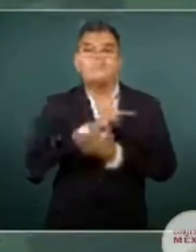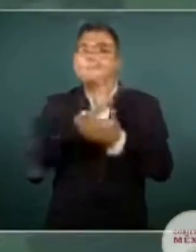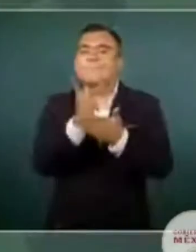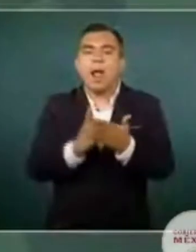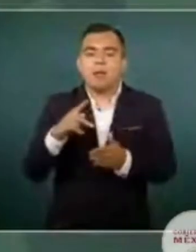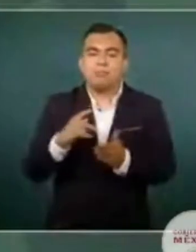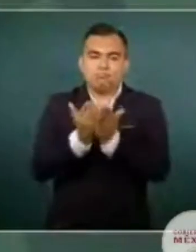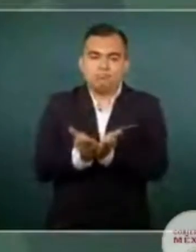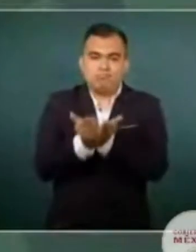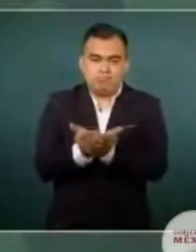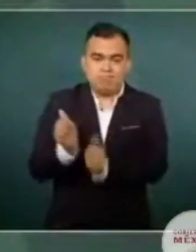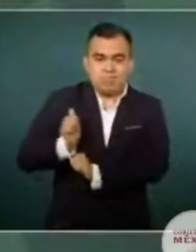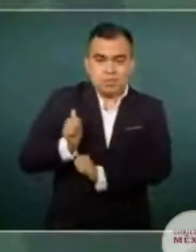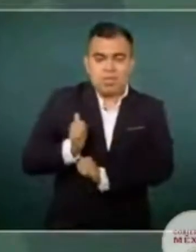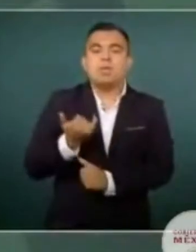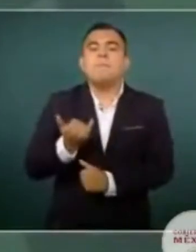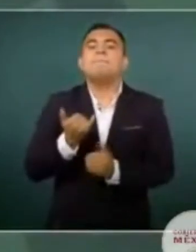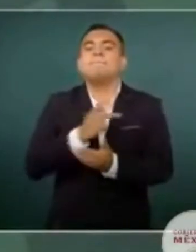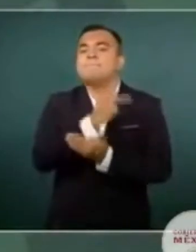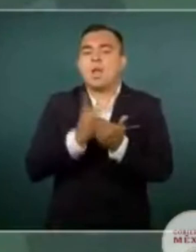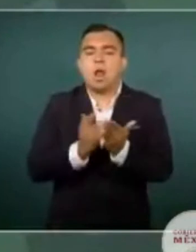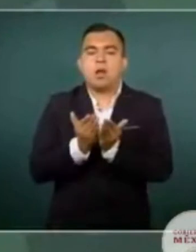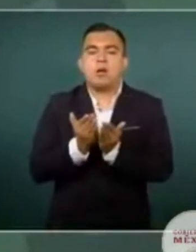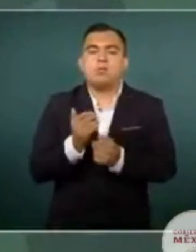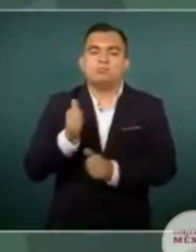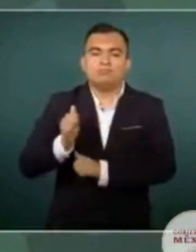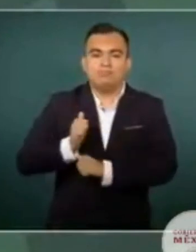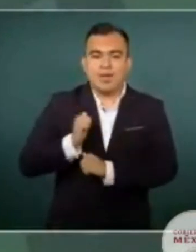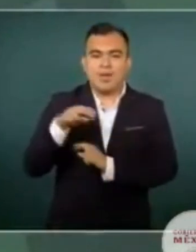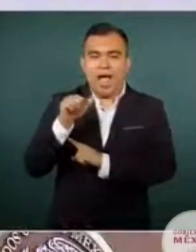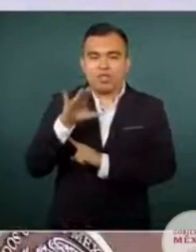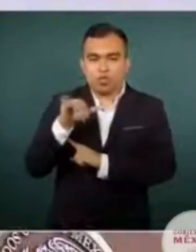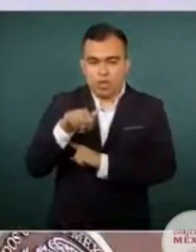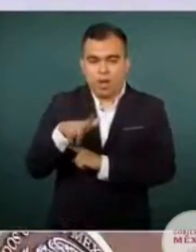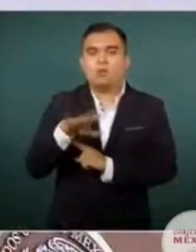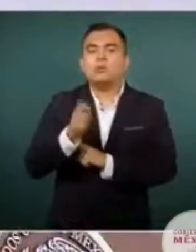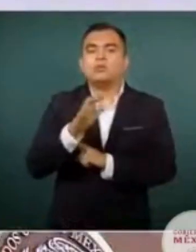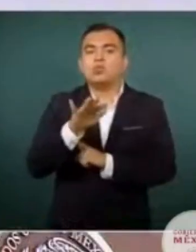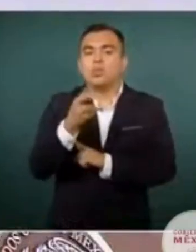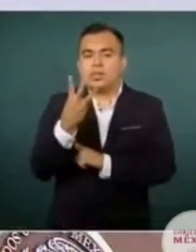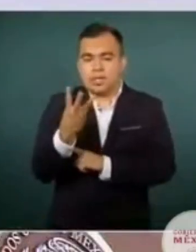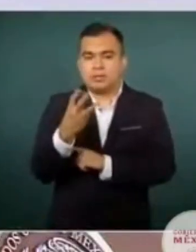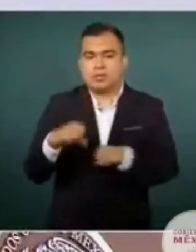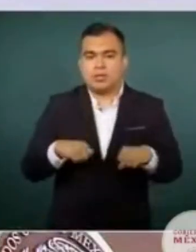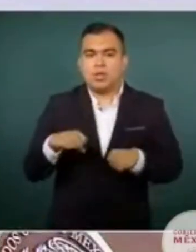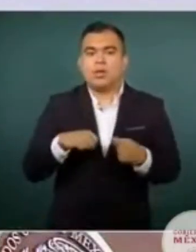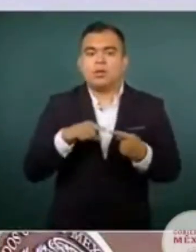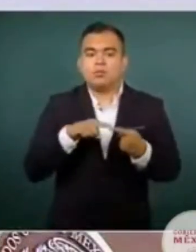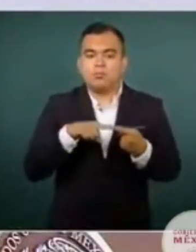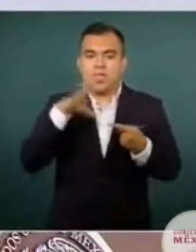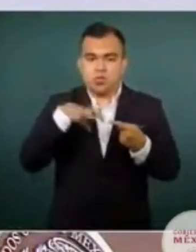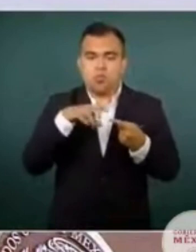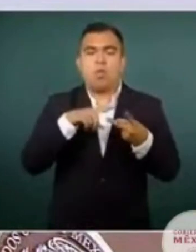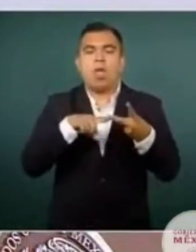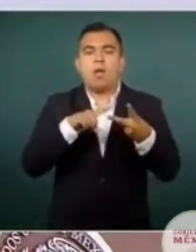la Guardia Nacional y el Plan DN-III, en 52 eventos por lluvia, en tres derrame químico, en dos